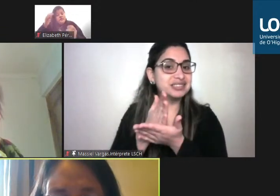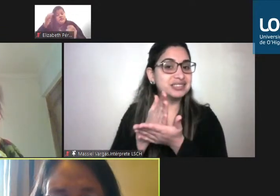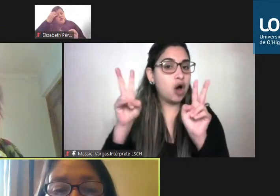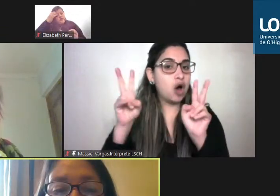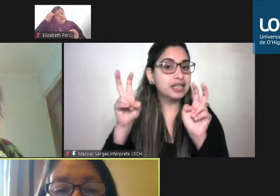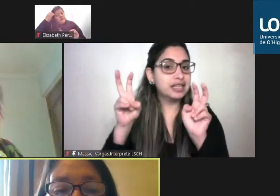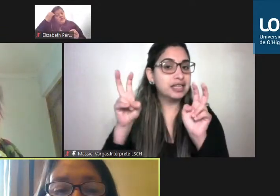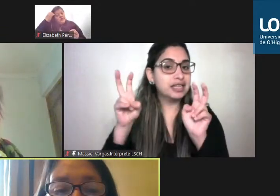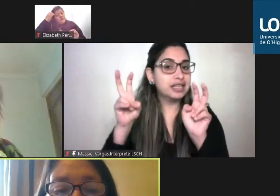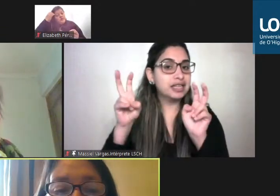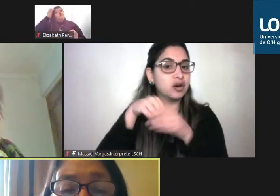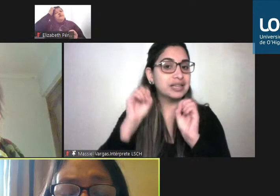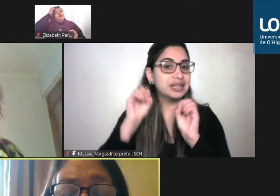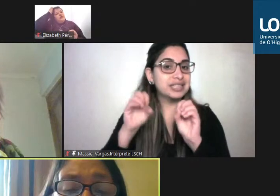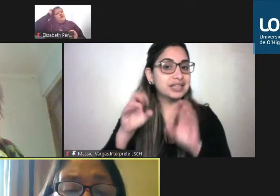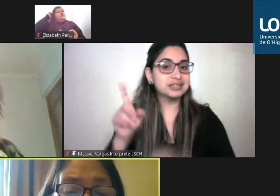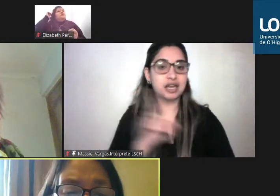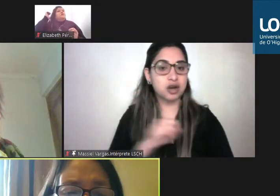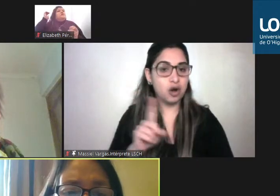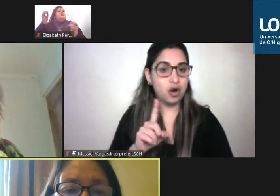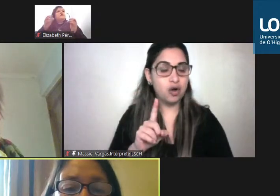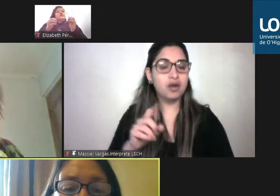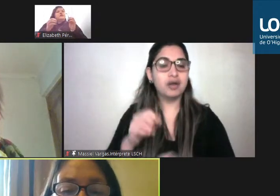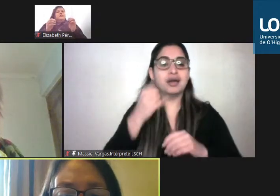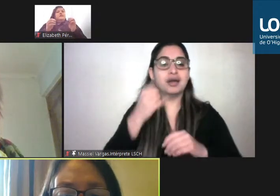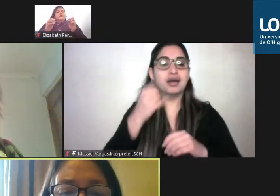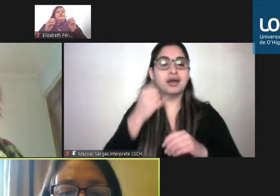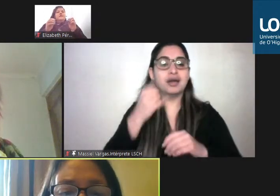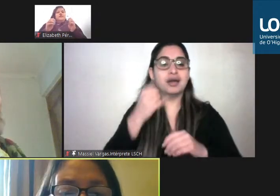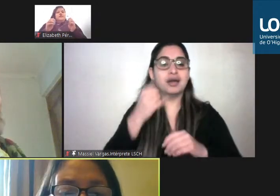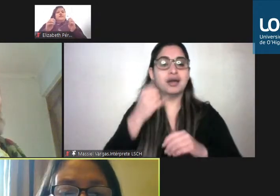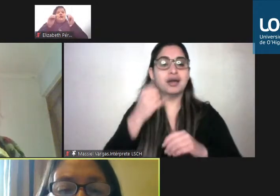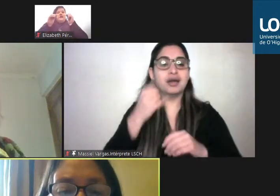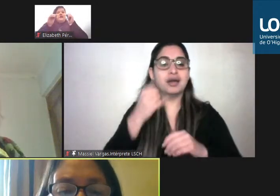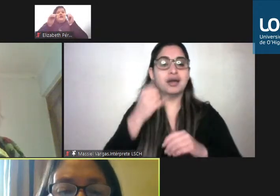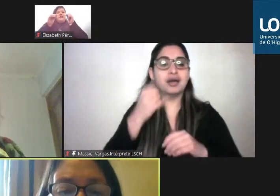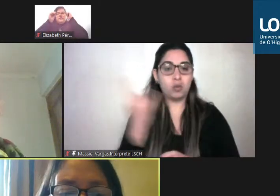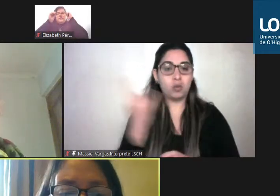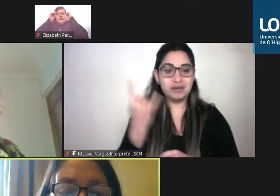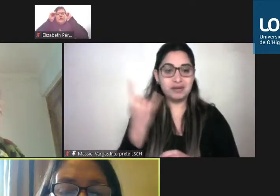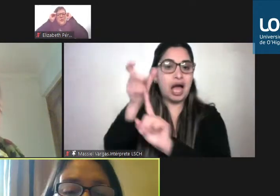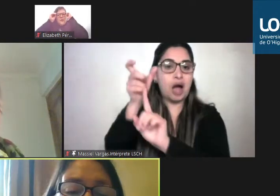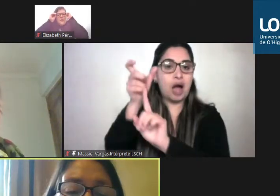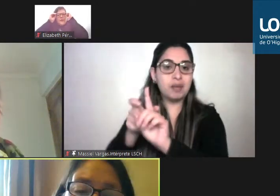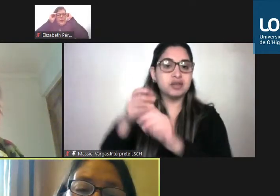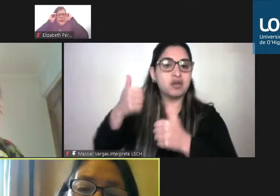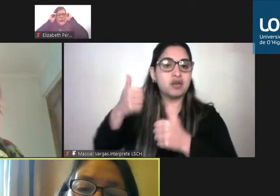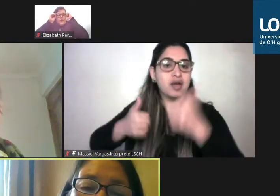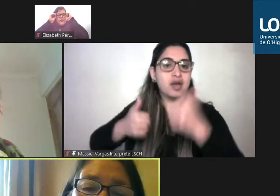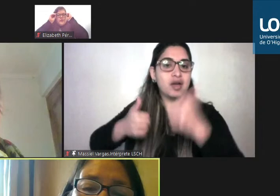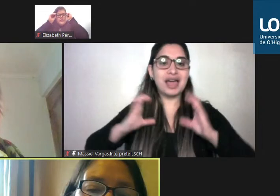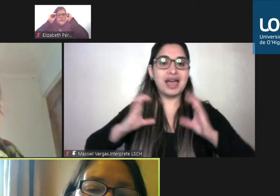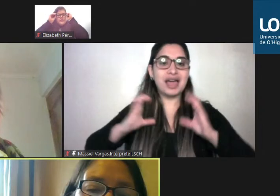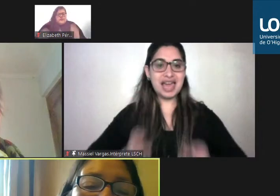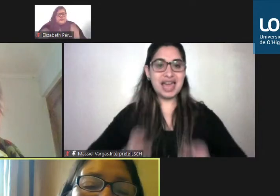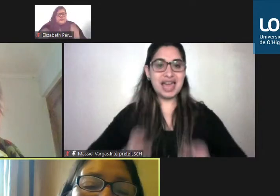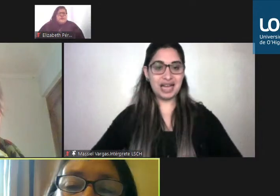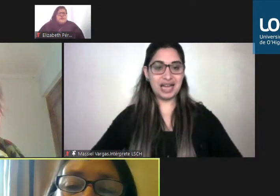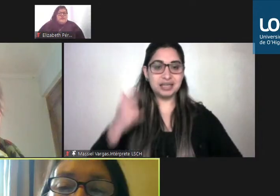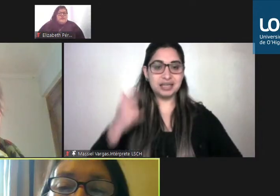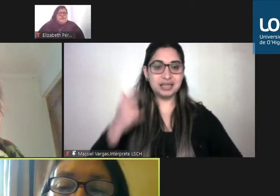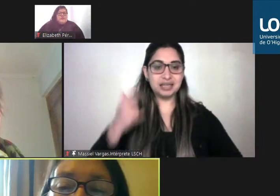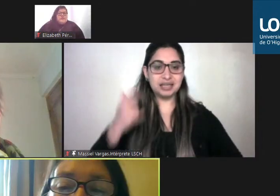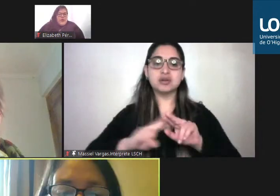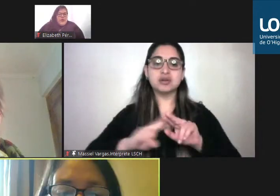universidad la universidad forma un profesional con calidad con ética y eso es la labor en que